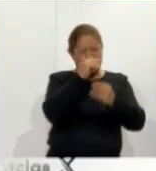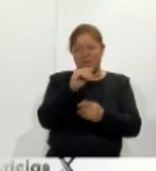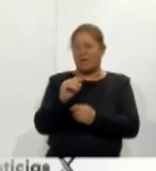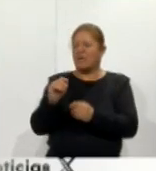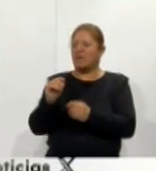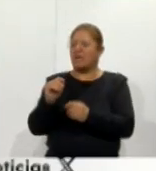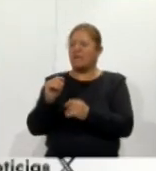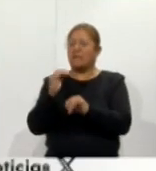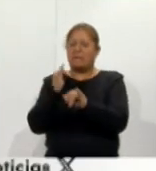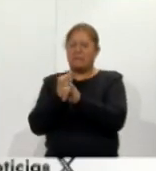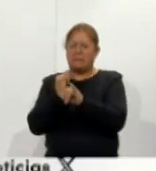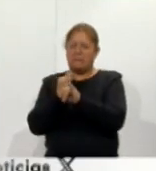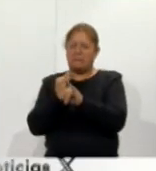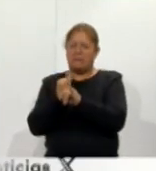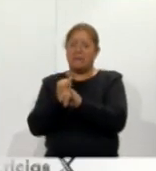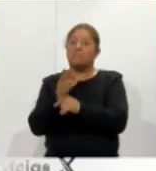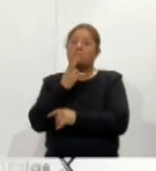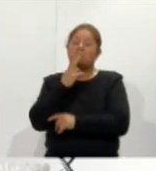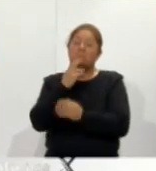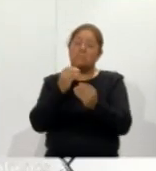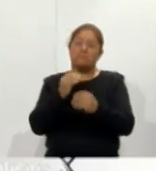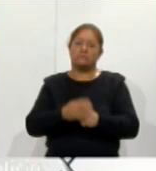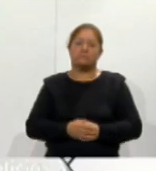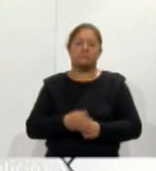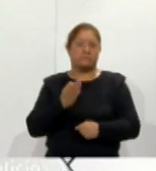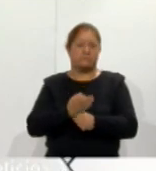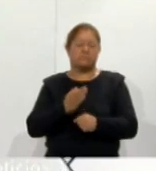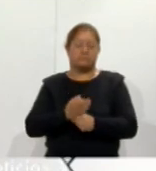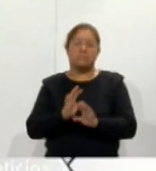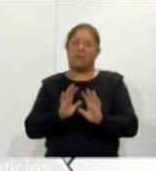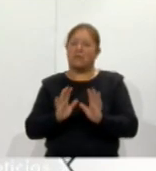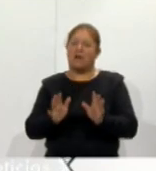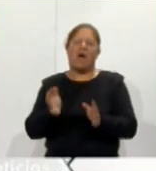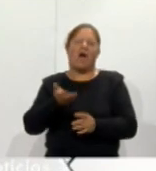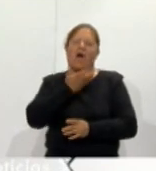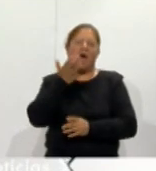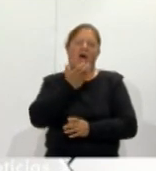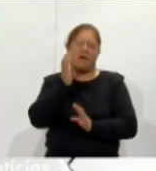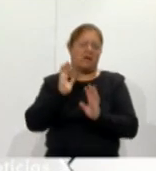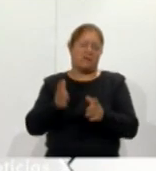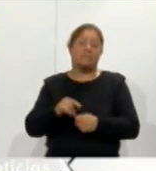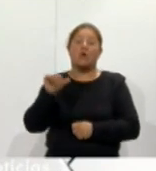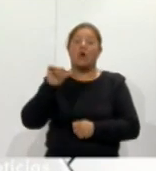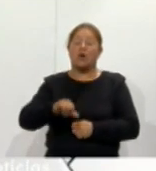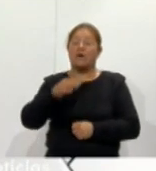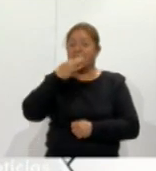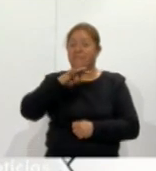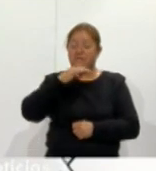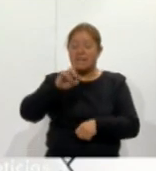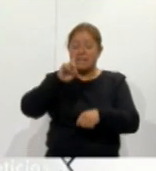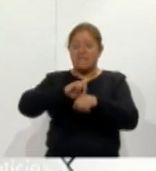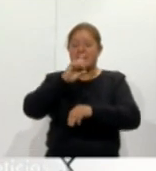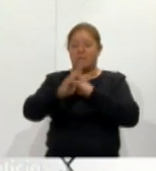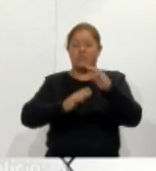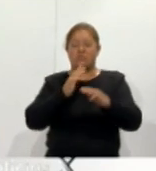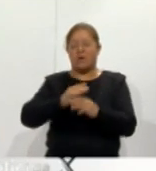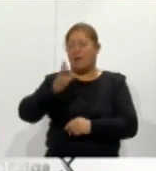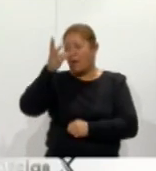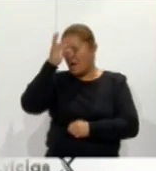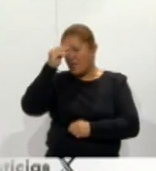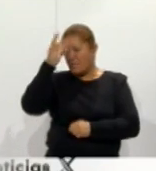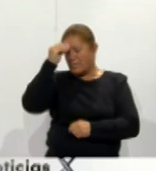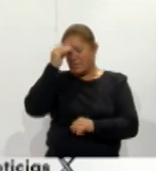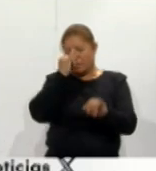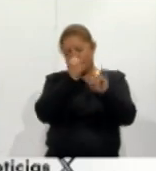al grado de que hoy pues nos es muy familiar y además quiero comentarle que el día de hoy se festeja el día mundial del aprendizaje